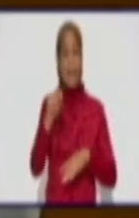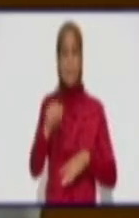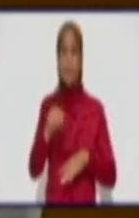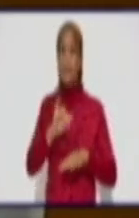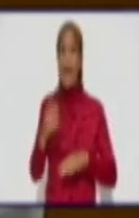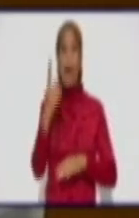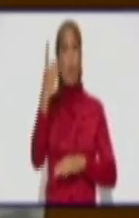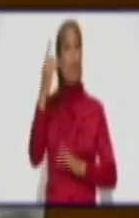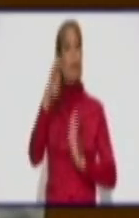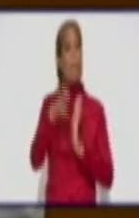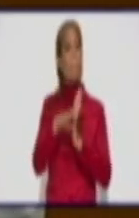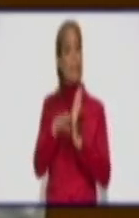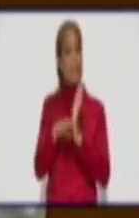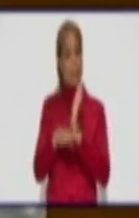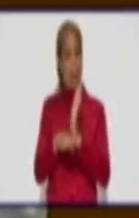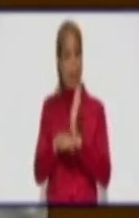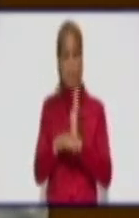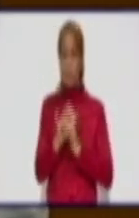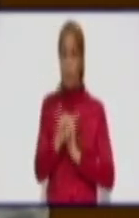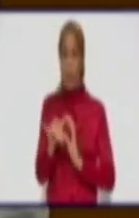de lo que tenemos hoy.